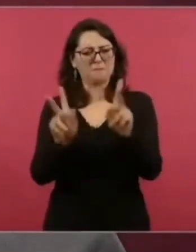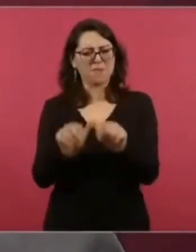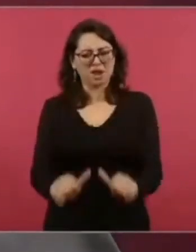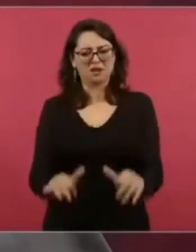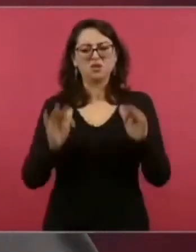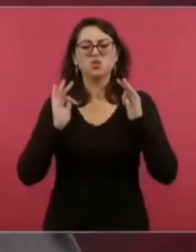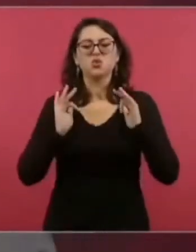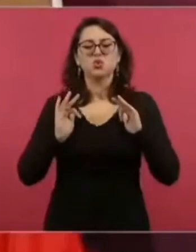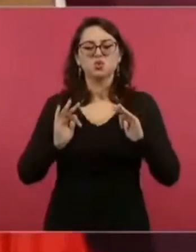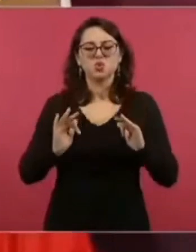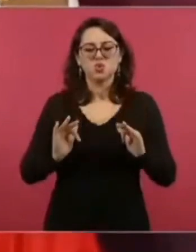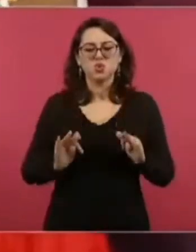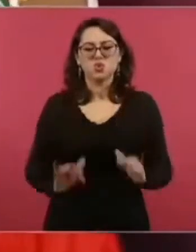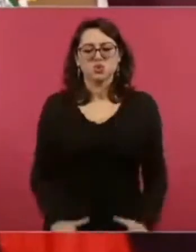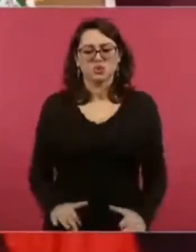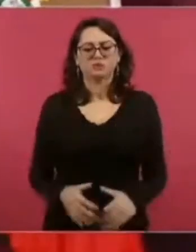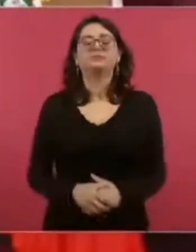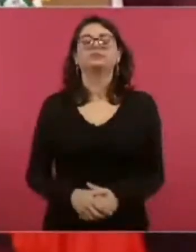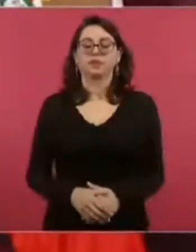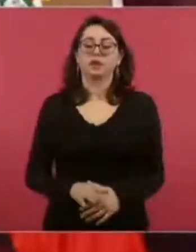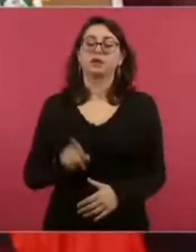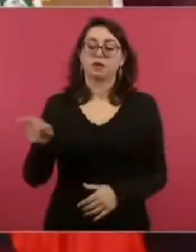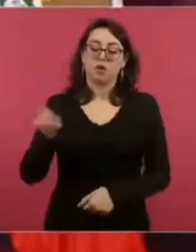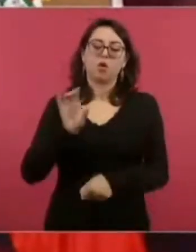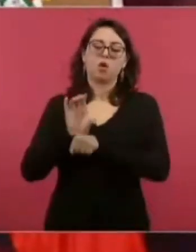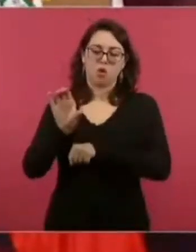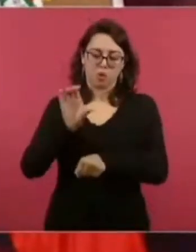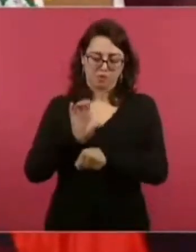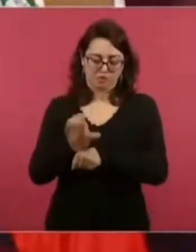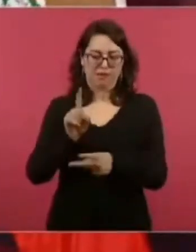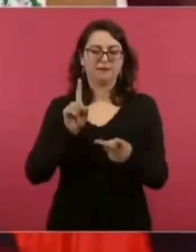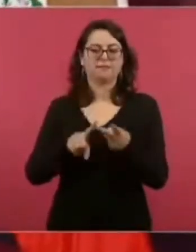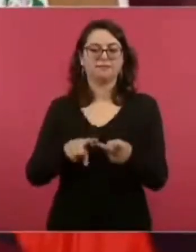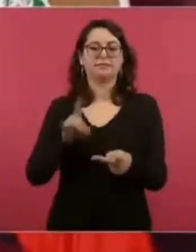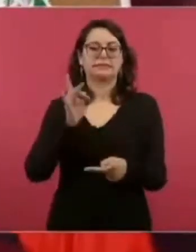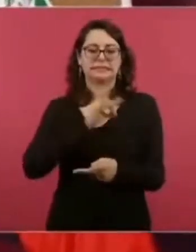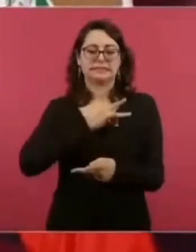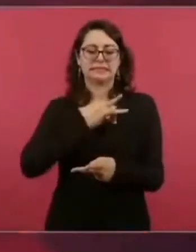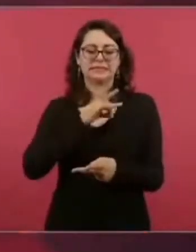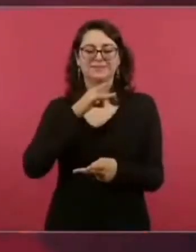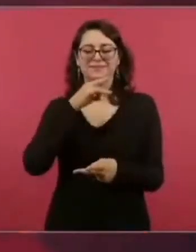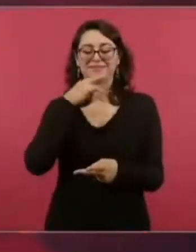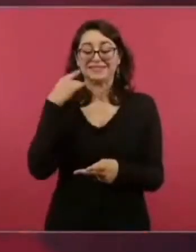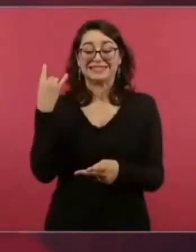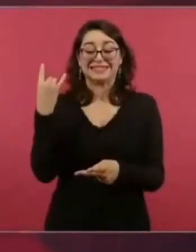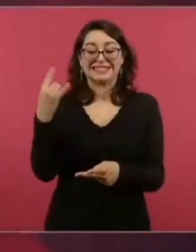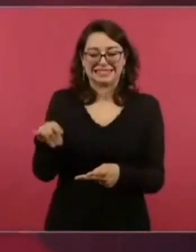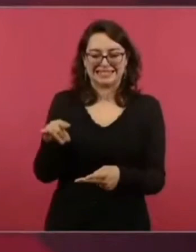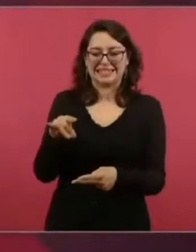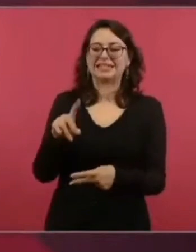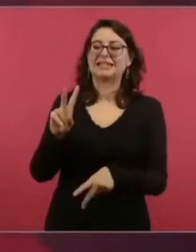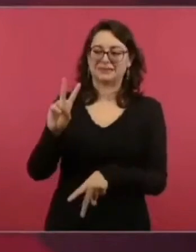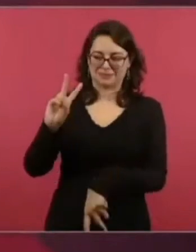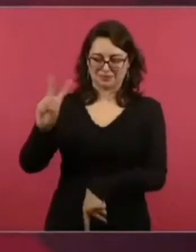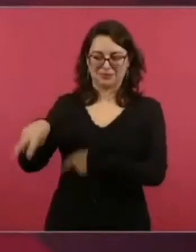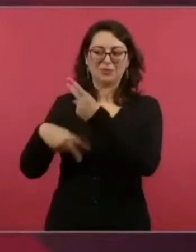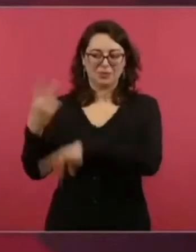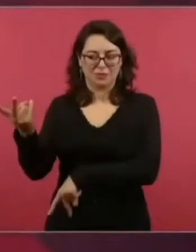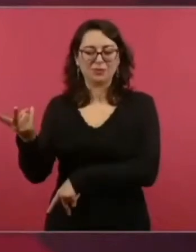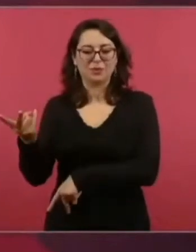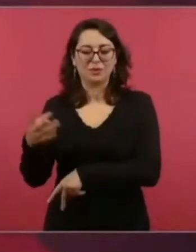Entonces, sí, vamos a ir allá a Colombia y vamos a Chile. Y voy a Colombia, que me invita